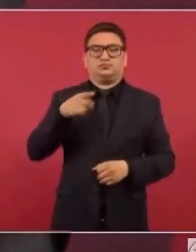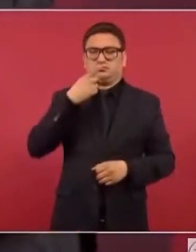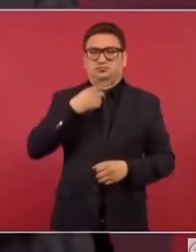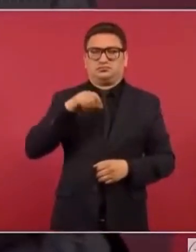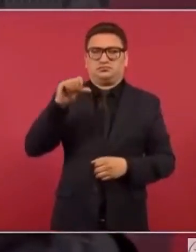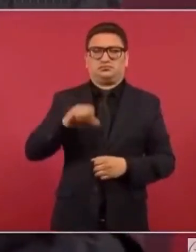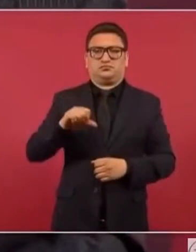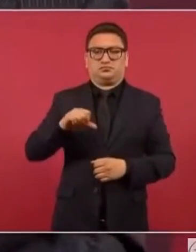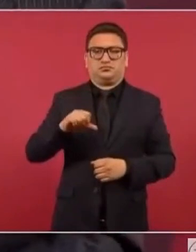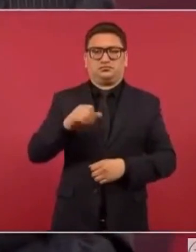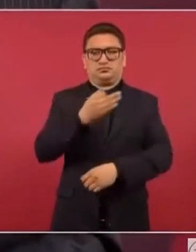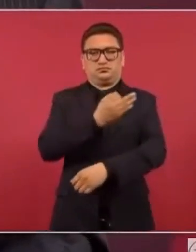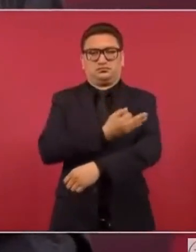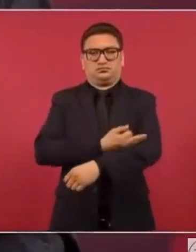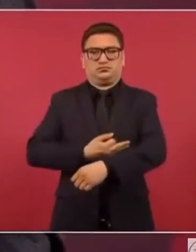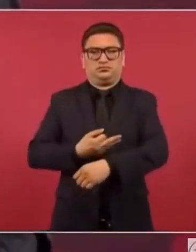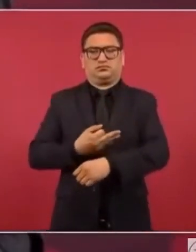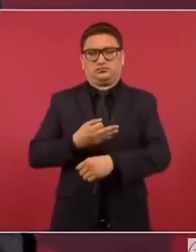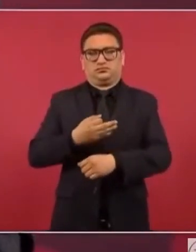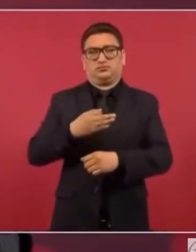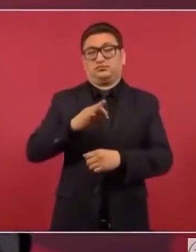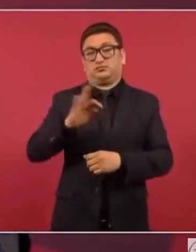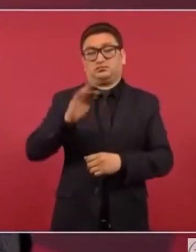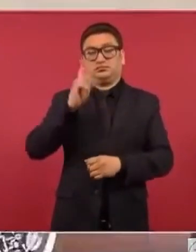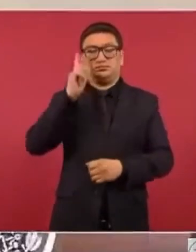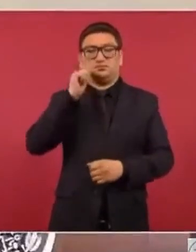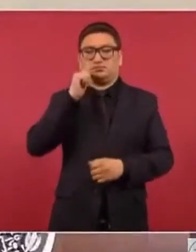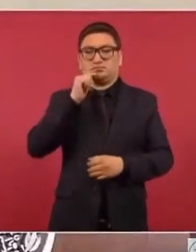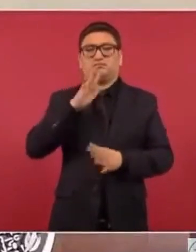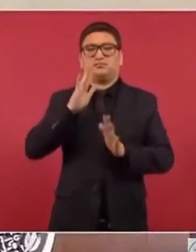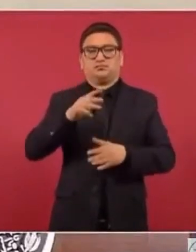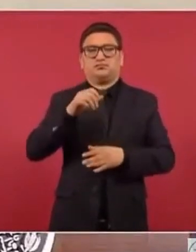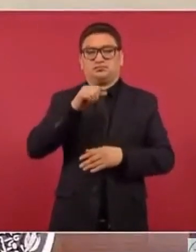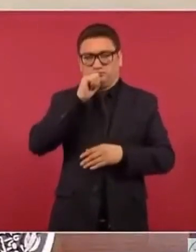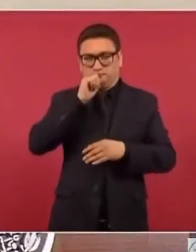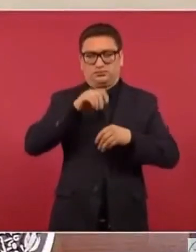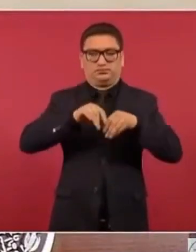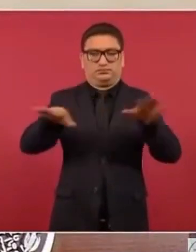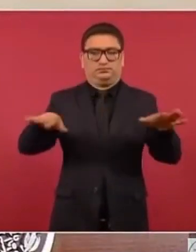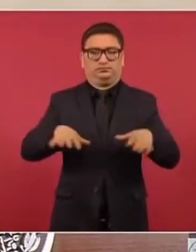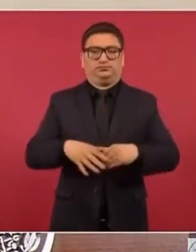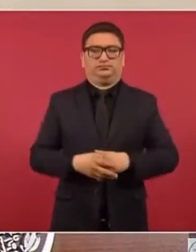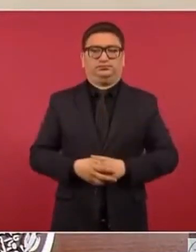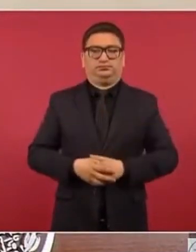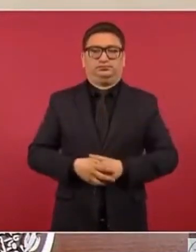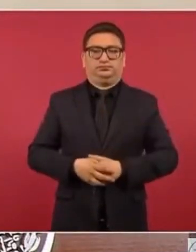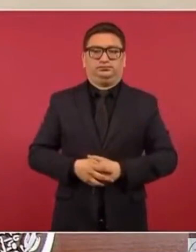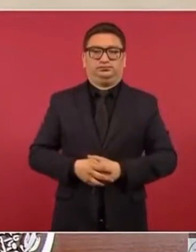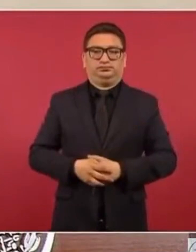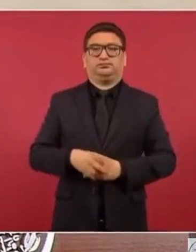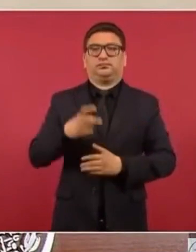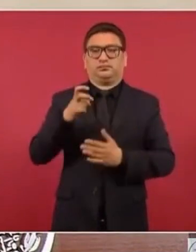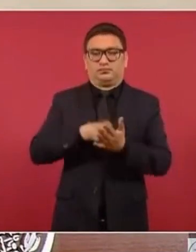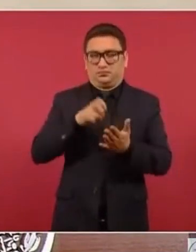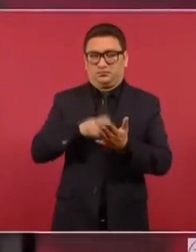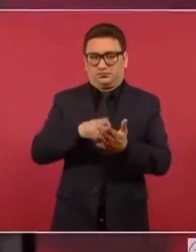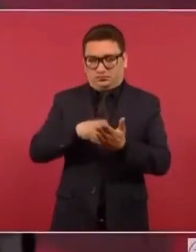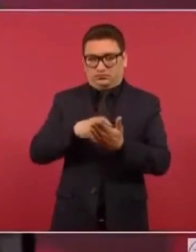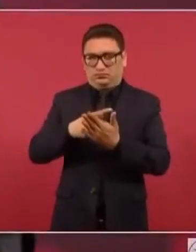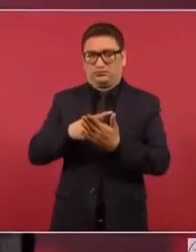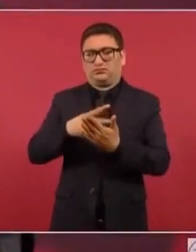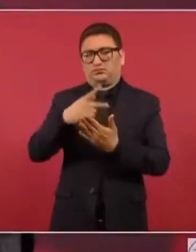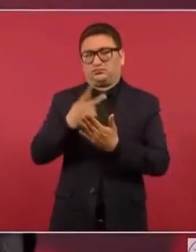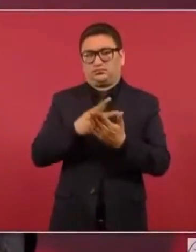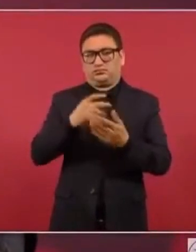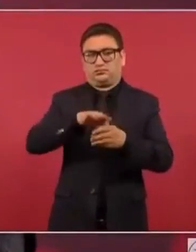por la tarde, a más tardar mañana, ya se publica la reforma electoral.